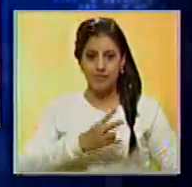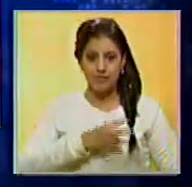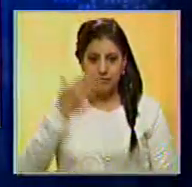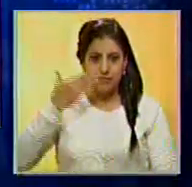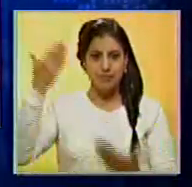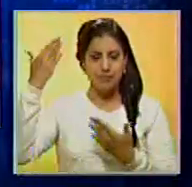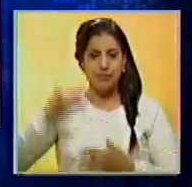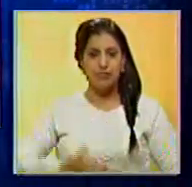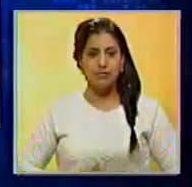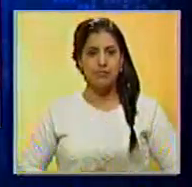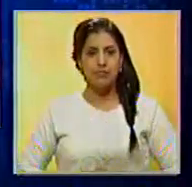meridiana de su noticiero Benevisión.